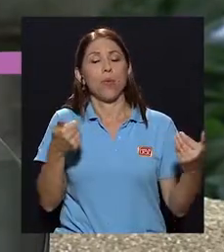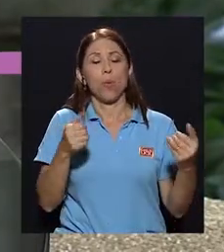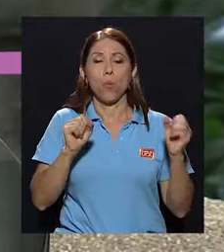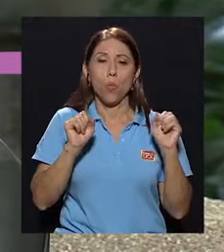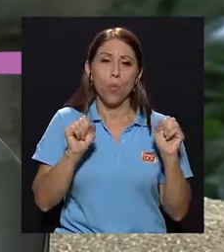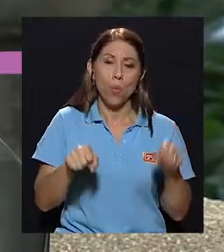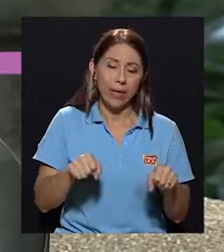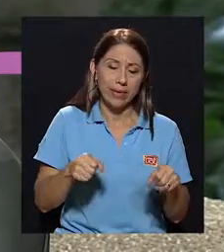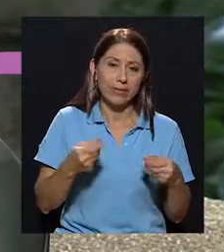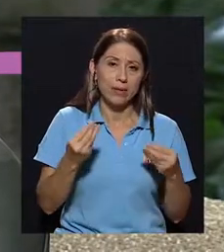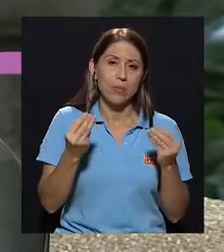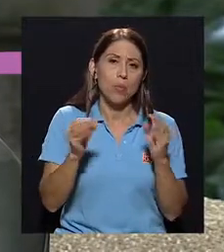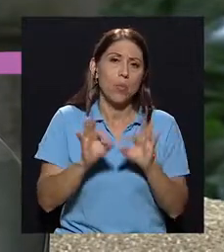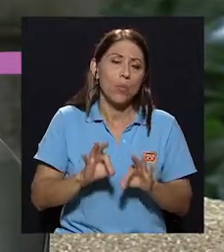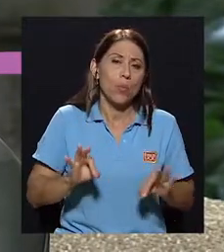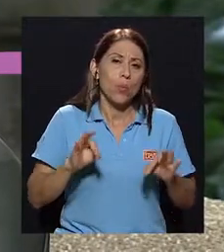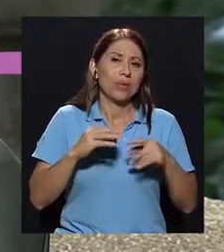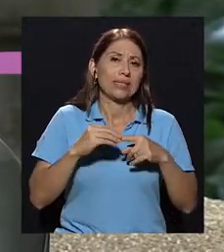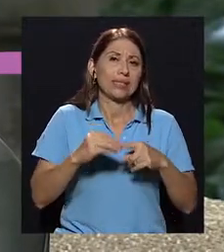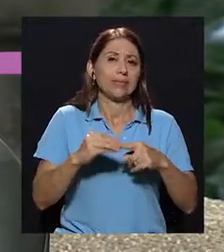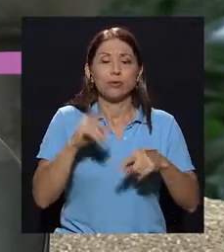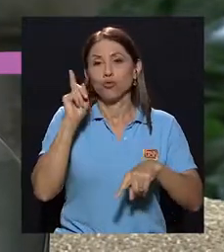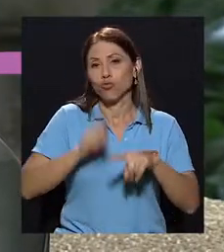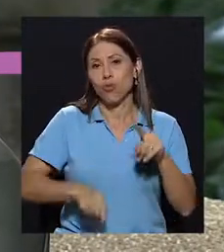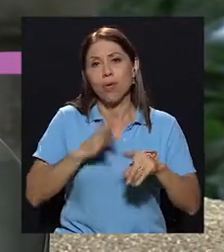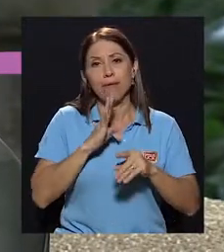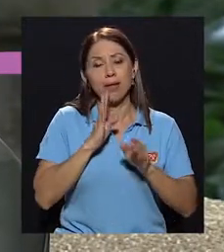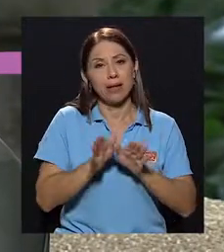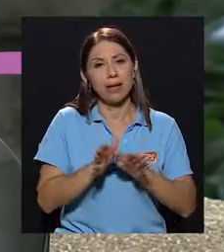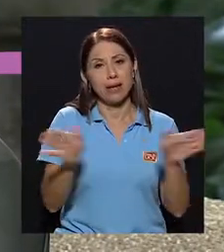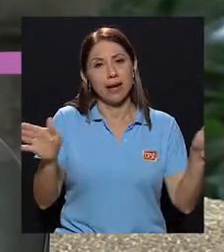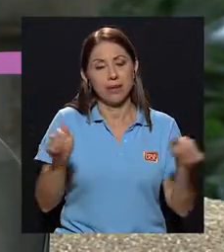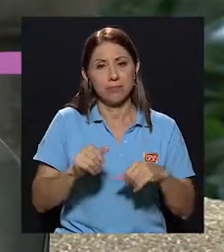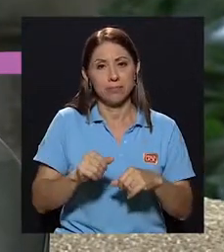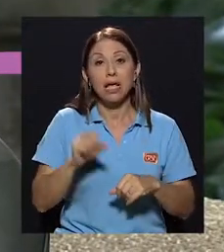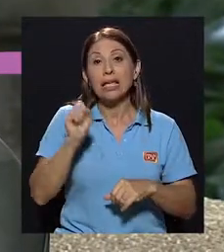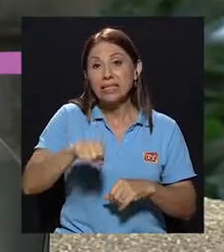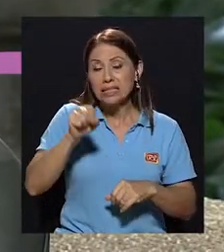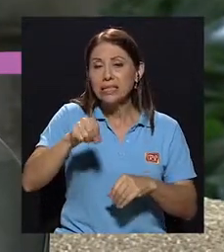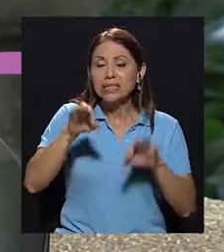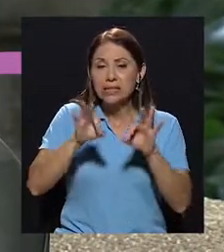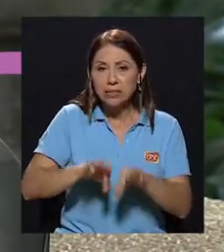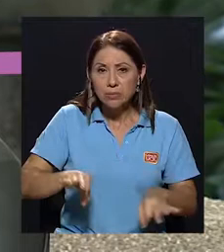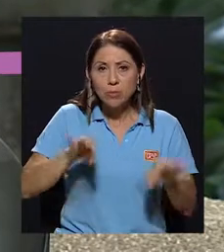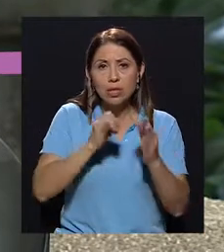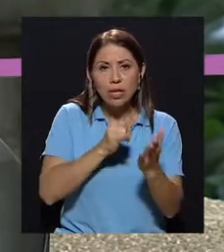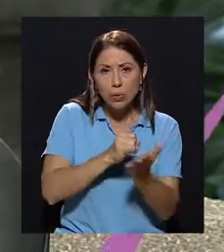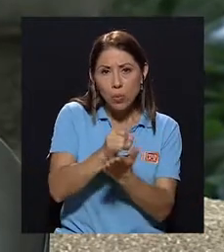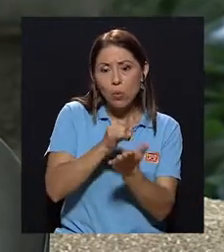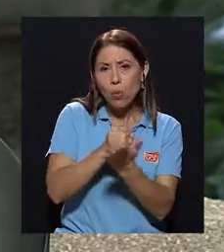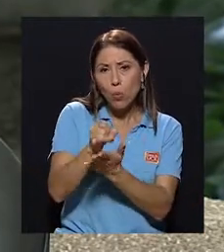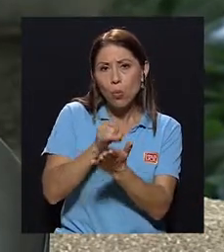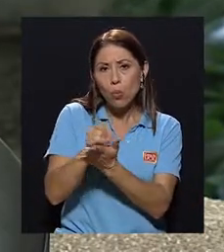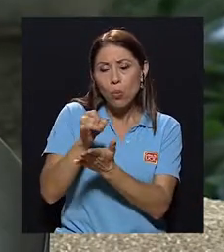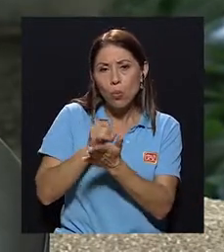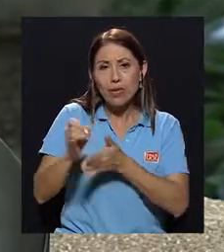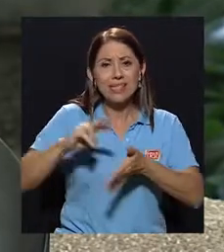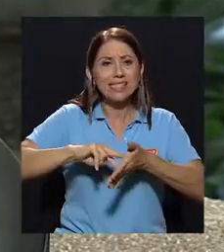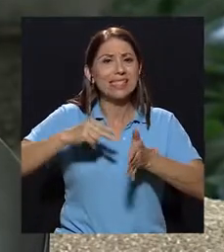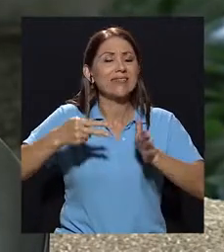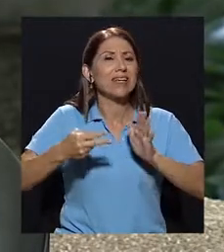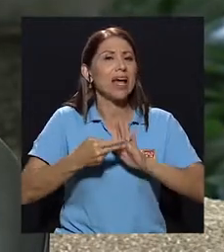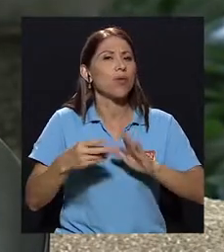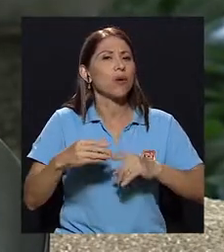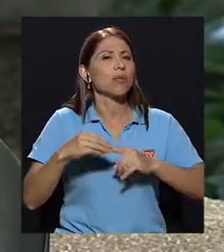significativa. Entonces, no podríamos generalizar, sí es importante indagar cuál es el significado particular.